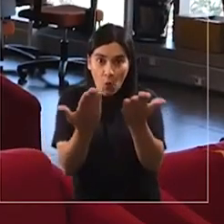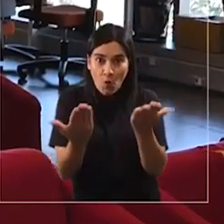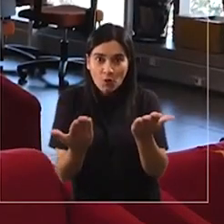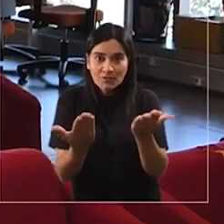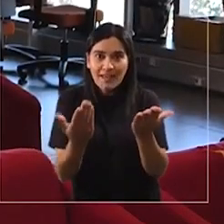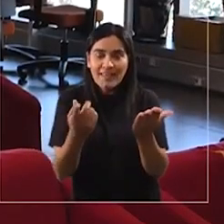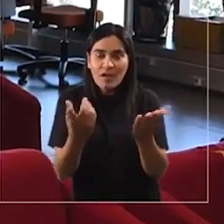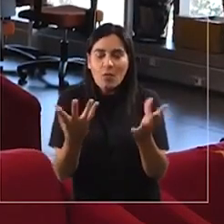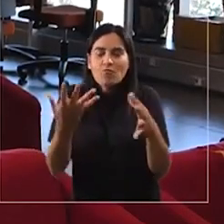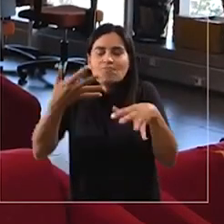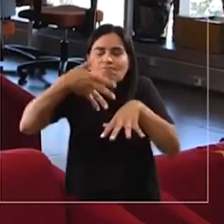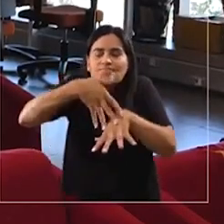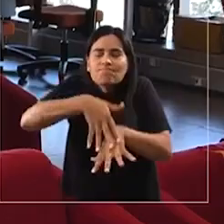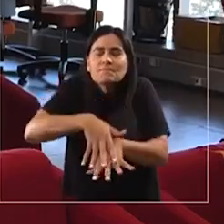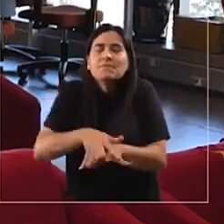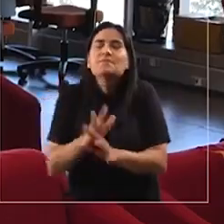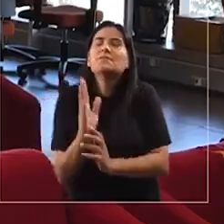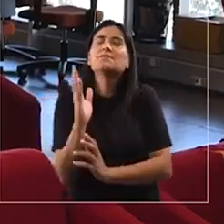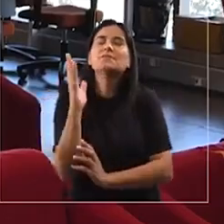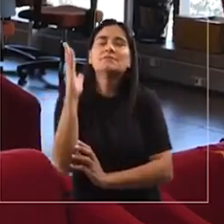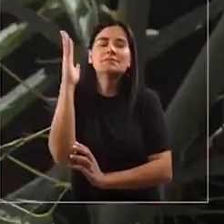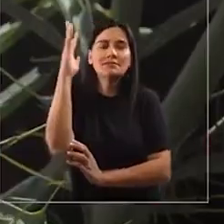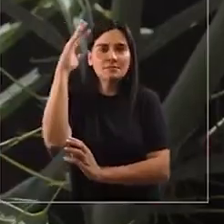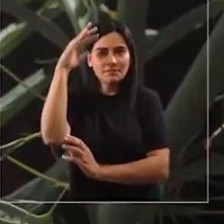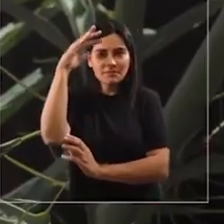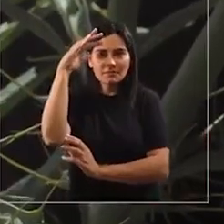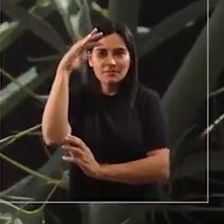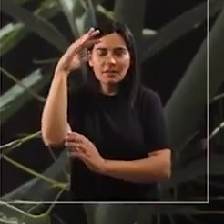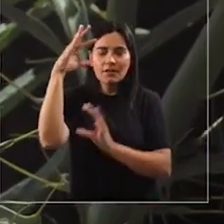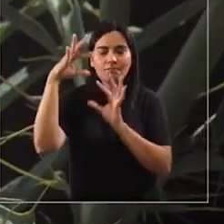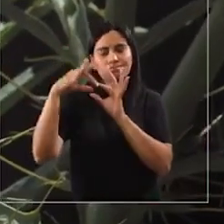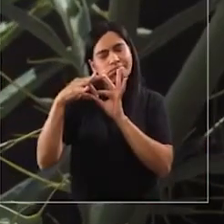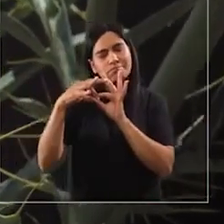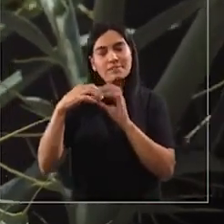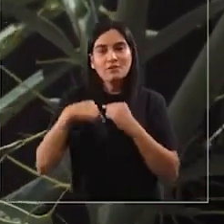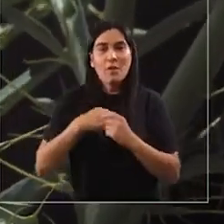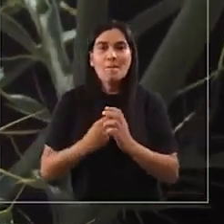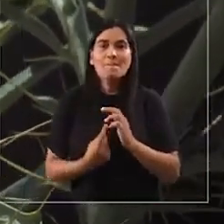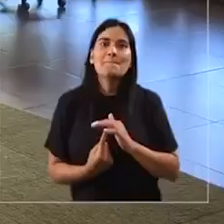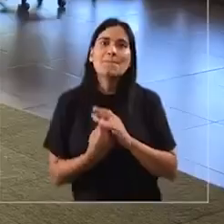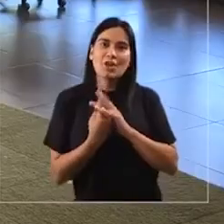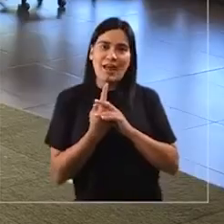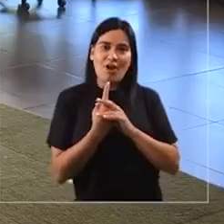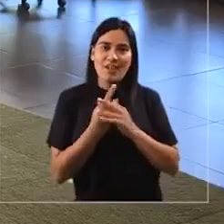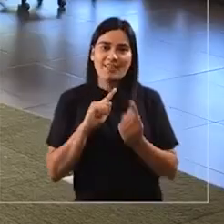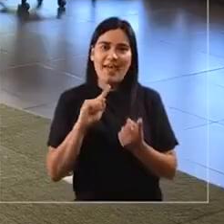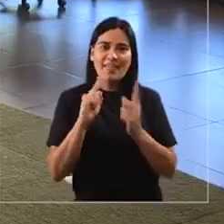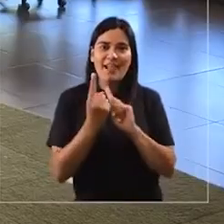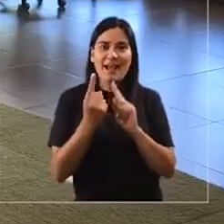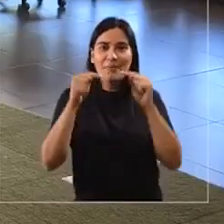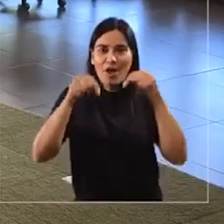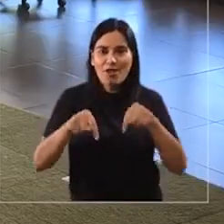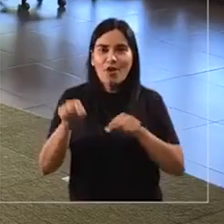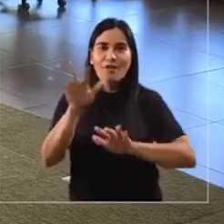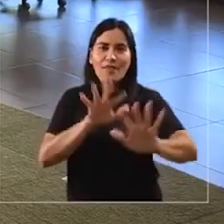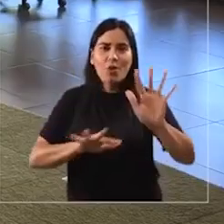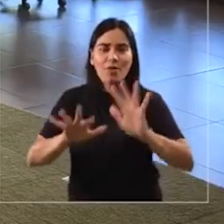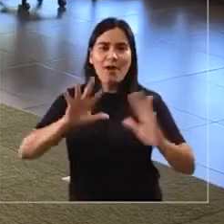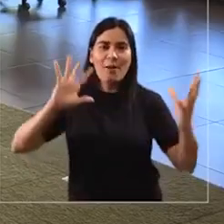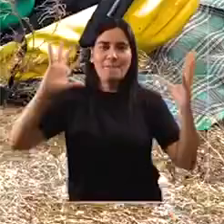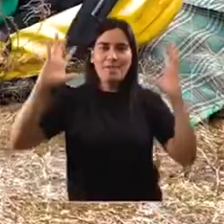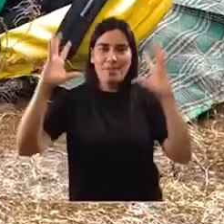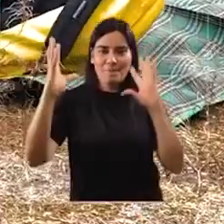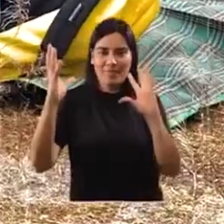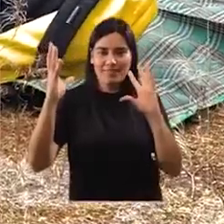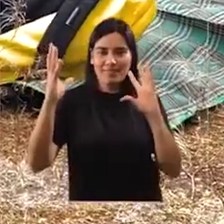esta idea de que ellos estaban inmersos en un cardo. Queremos que puedan reconectar con eso y que ellos sean los protagonistas del cambio que